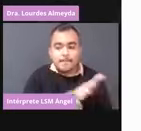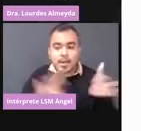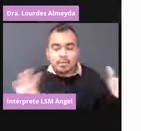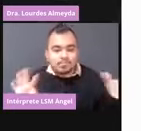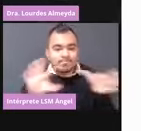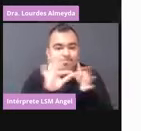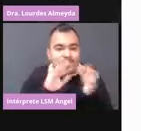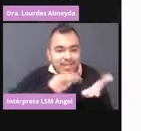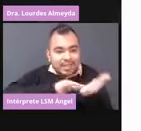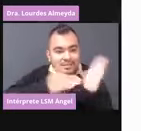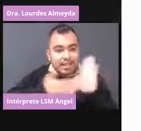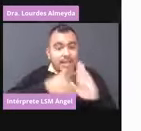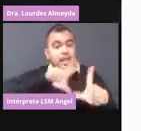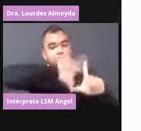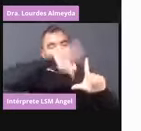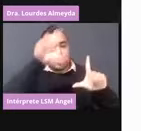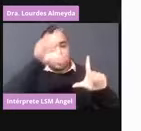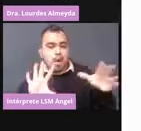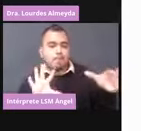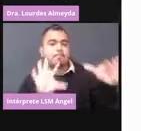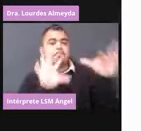realizado. La próxima, por favor.